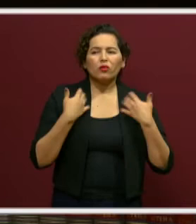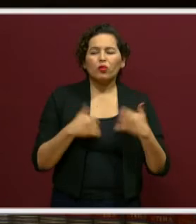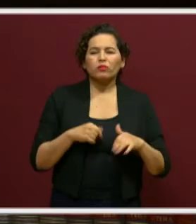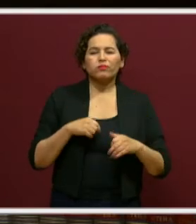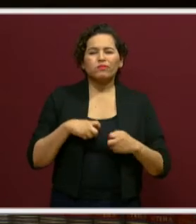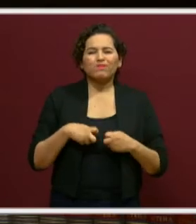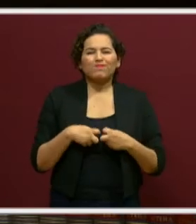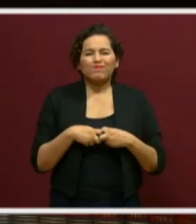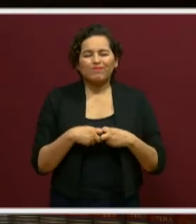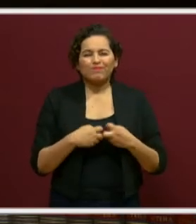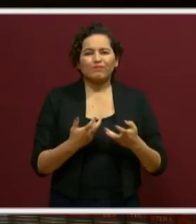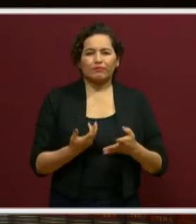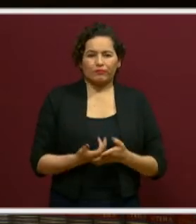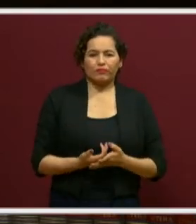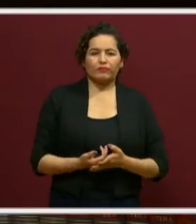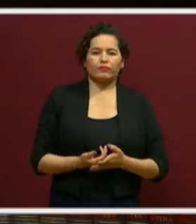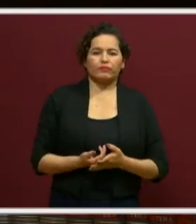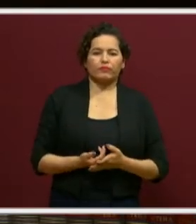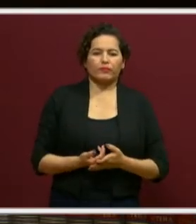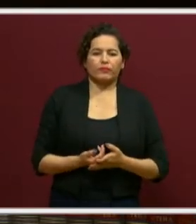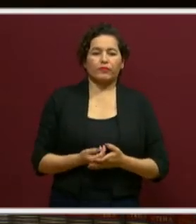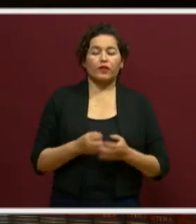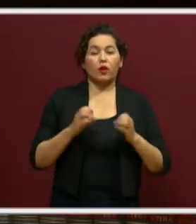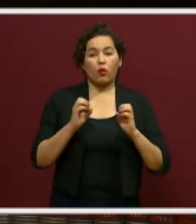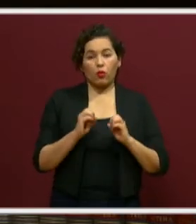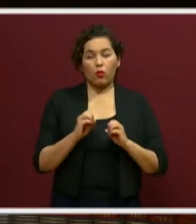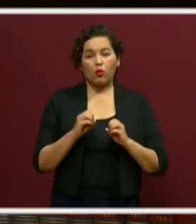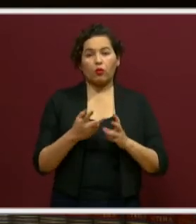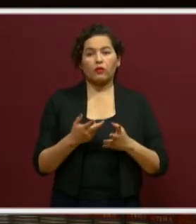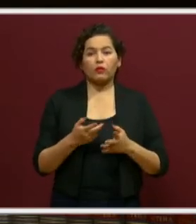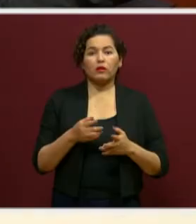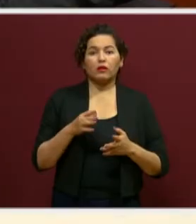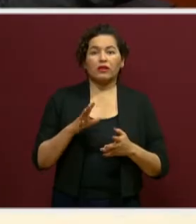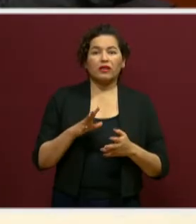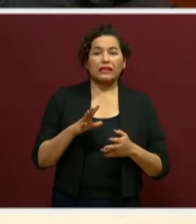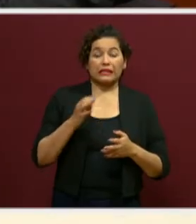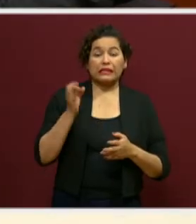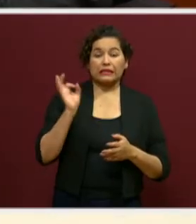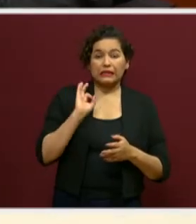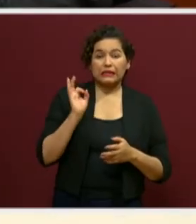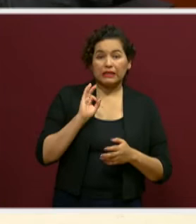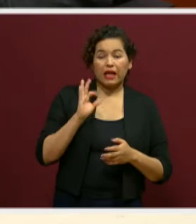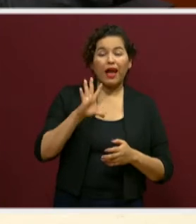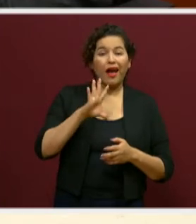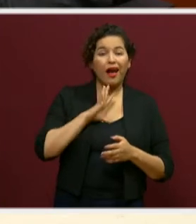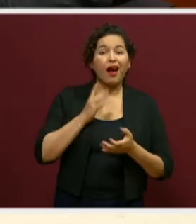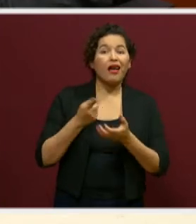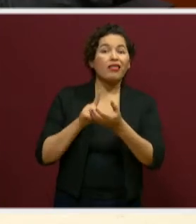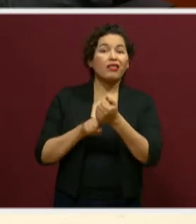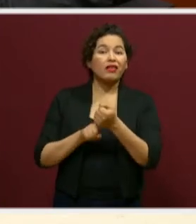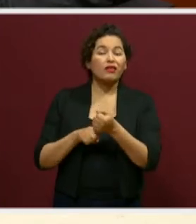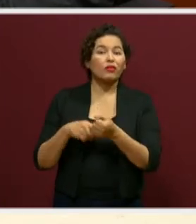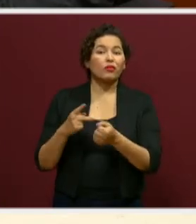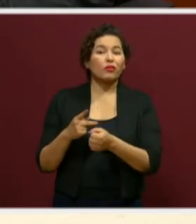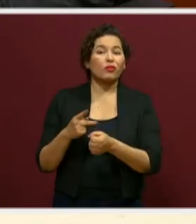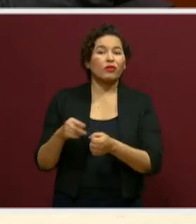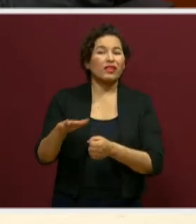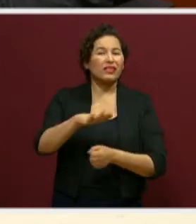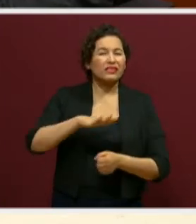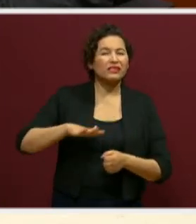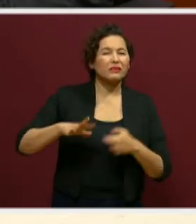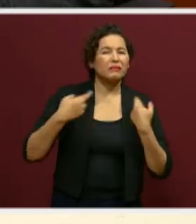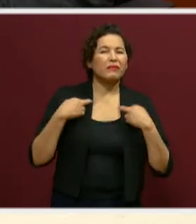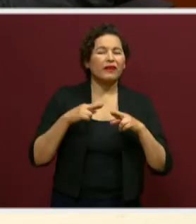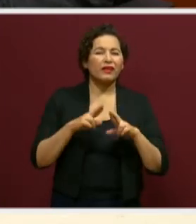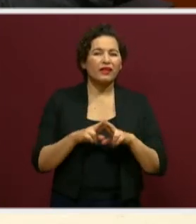también la situación de conocer grandes pérdidas, tanto en los compañeros como en los